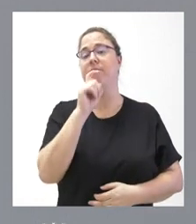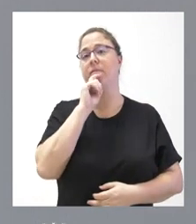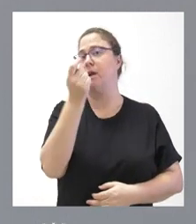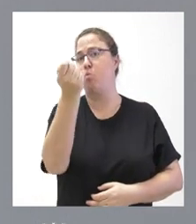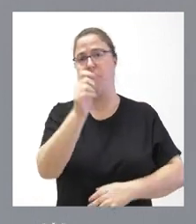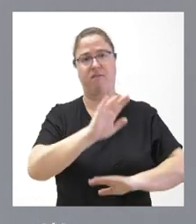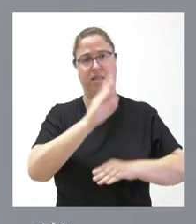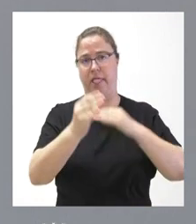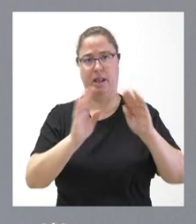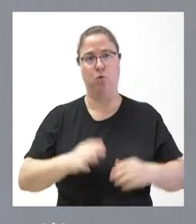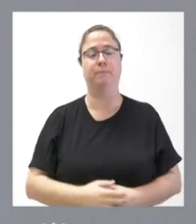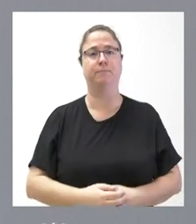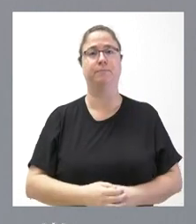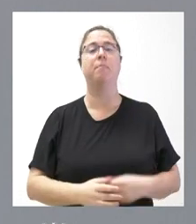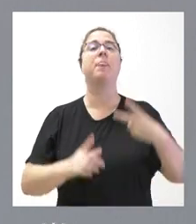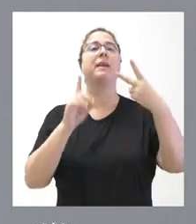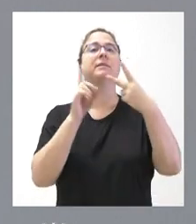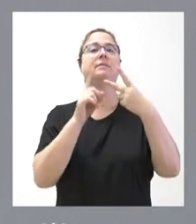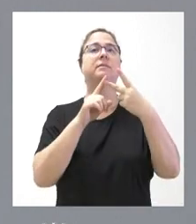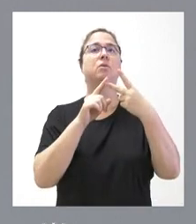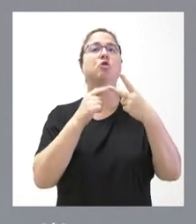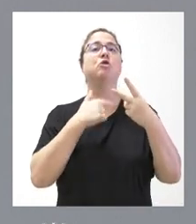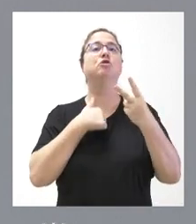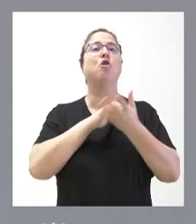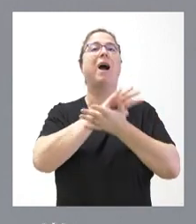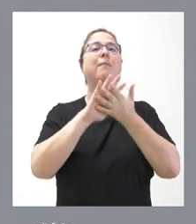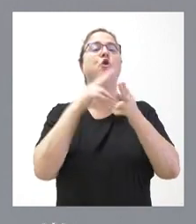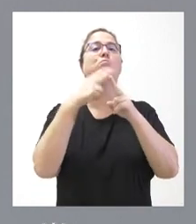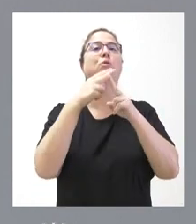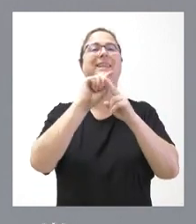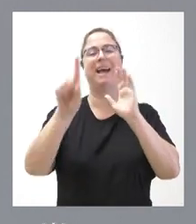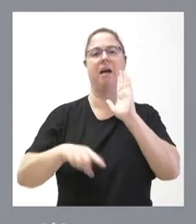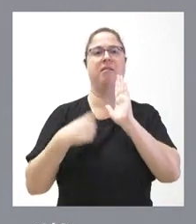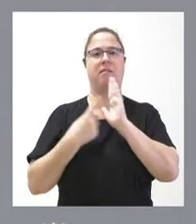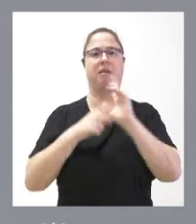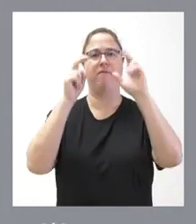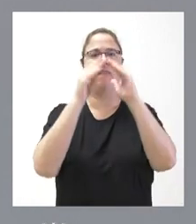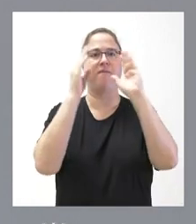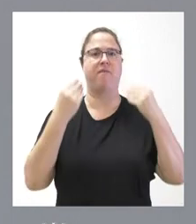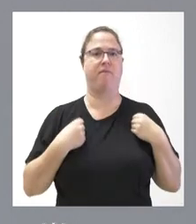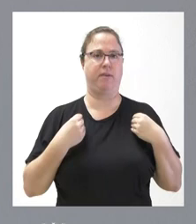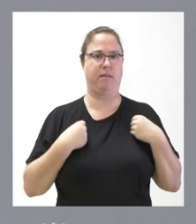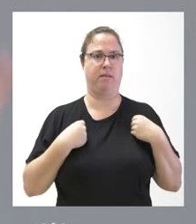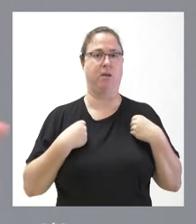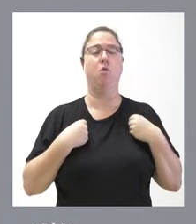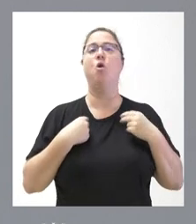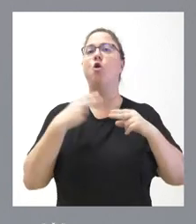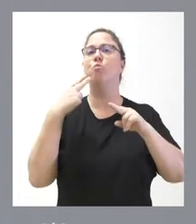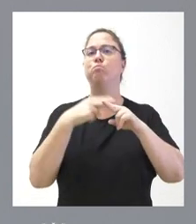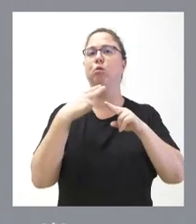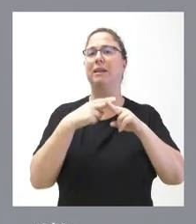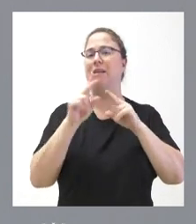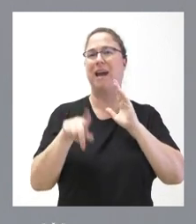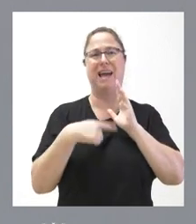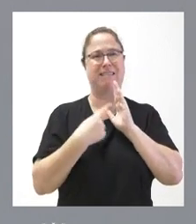necesario realizarlo. Y en segundo de las cuestiones, yo he hablado de una política integral en materia de vivienda y es una política integral en materia de vivienda que, si me